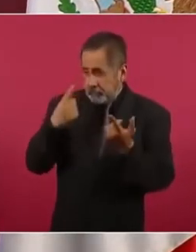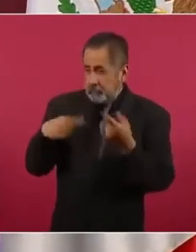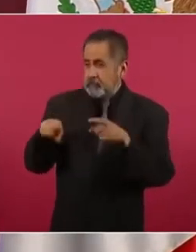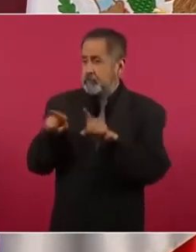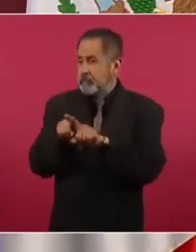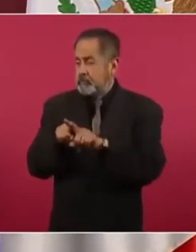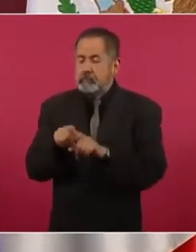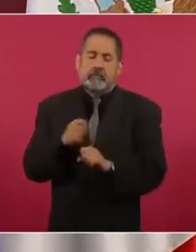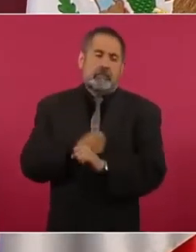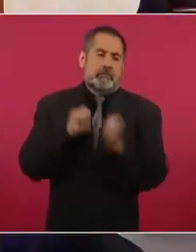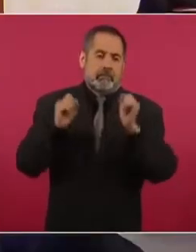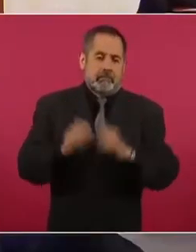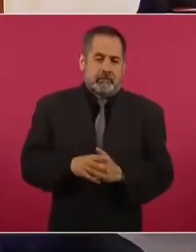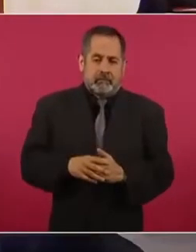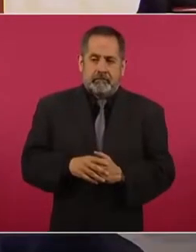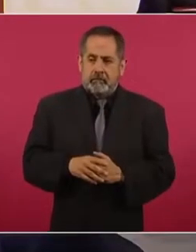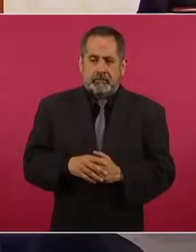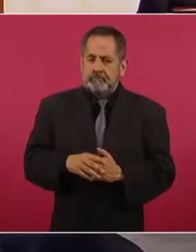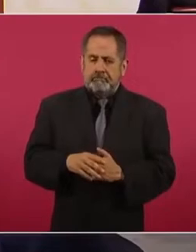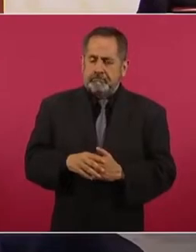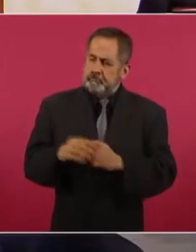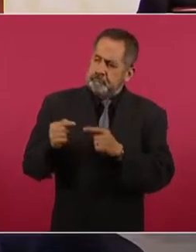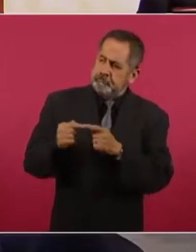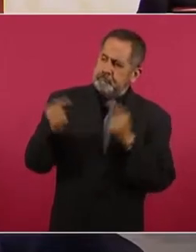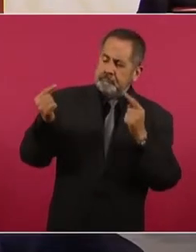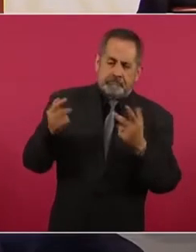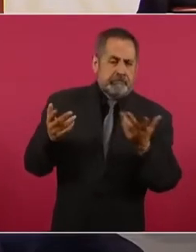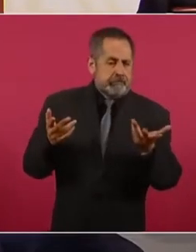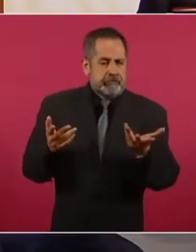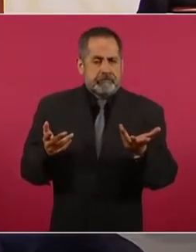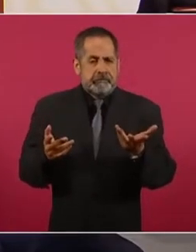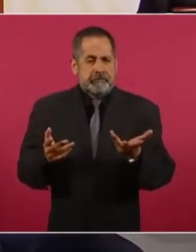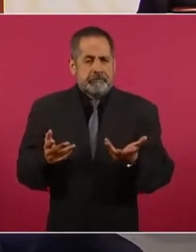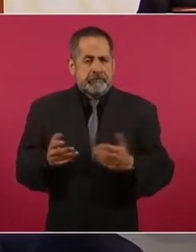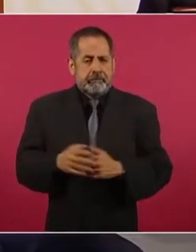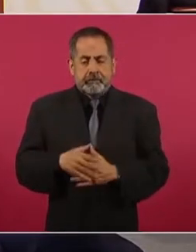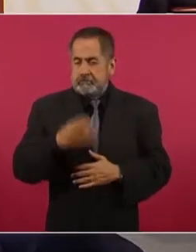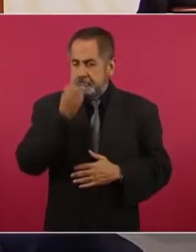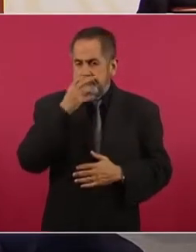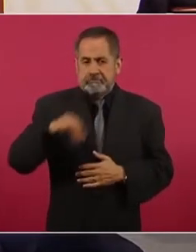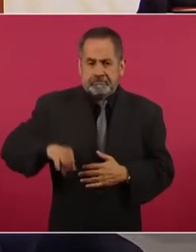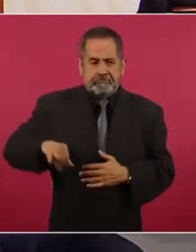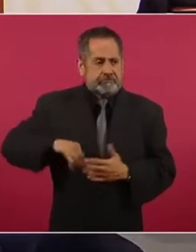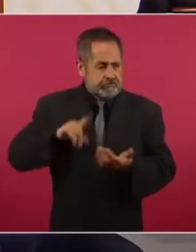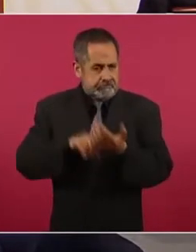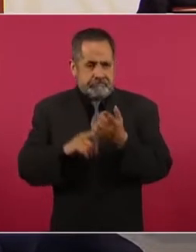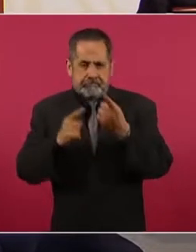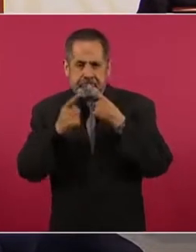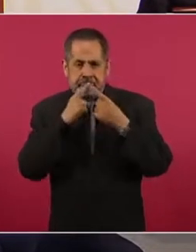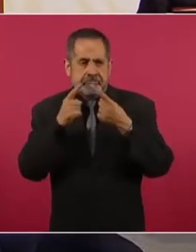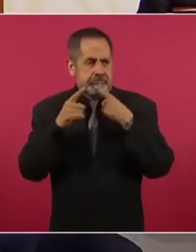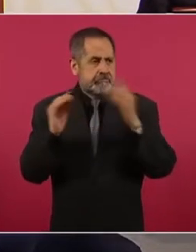del pensamiento único, pero es interesante la polémica.